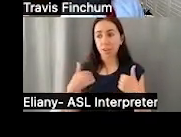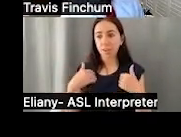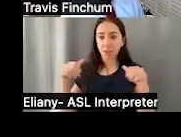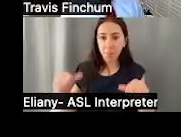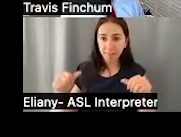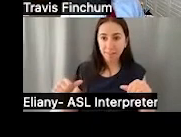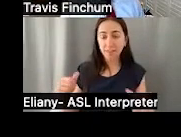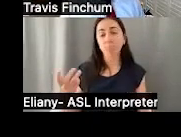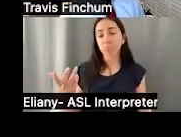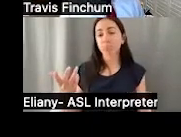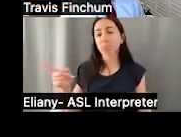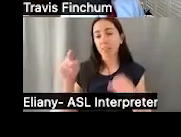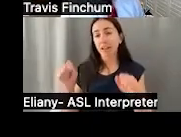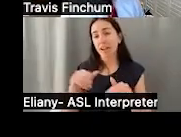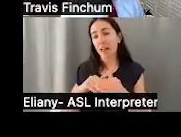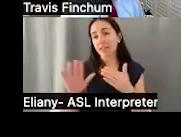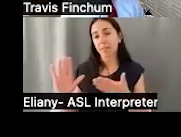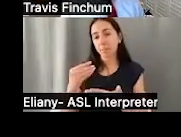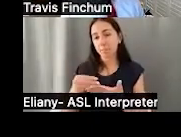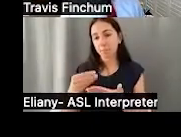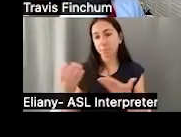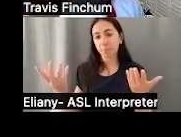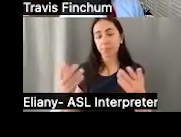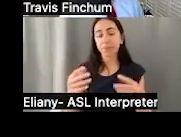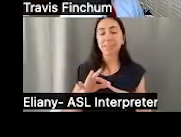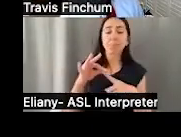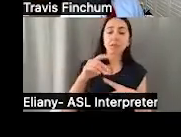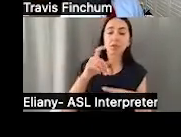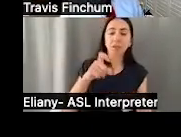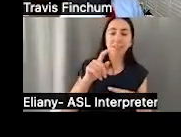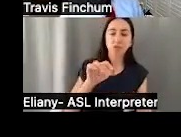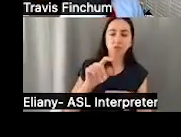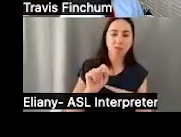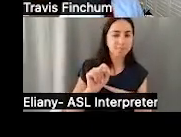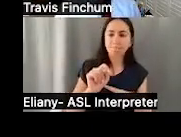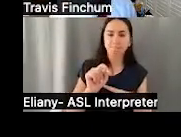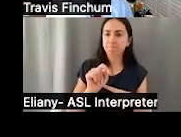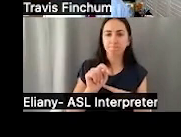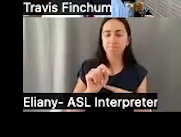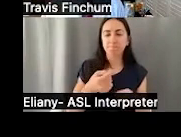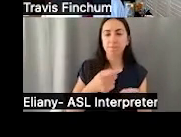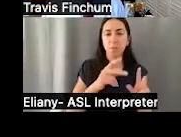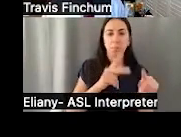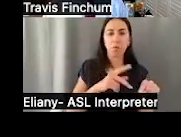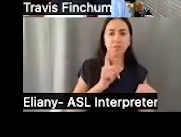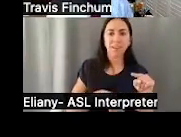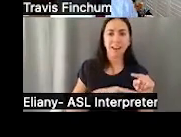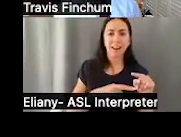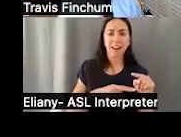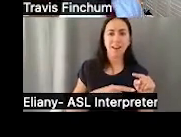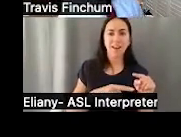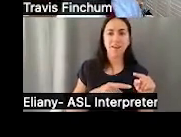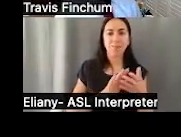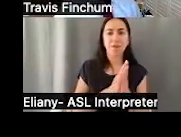capacidad, entonces pueden accederlo. En cambio, con un fideicomiso de necesidades especiales no le